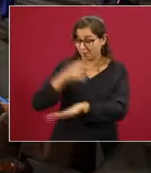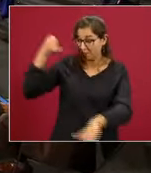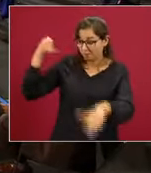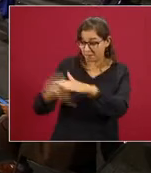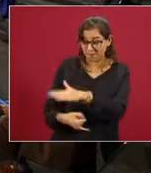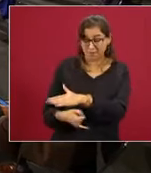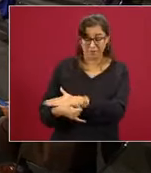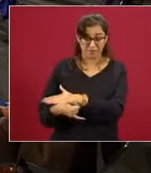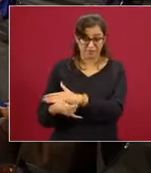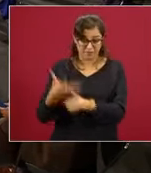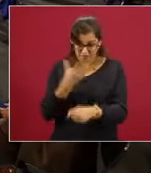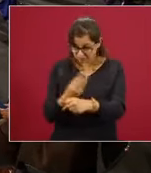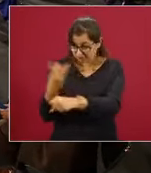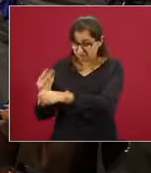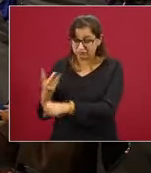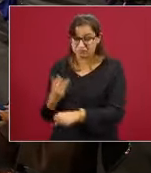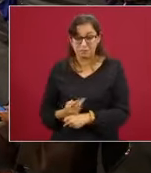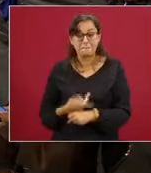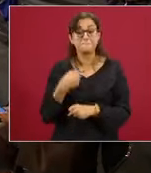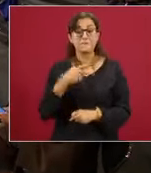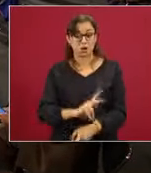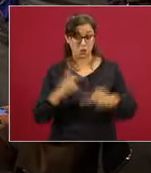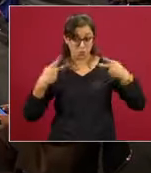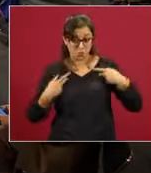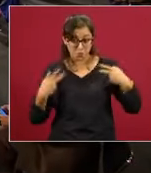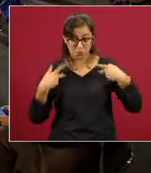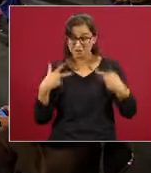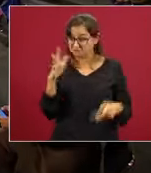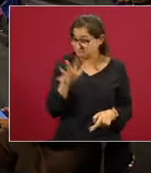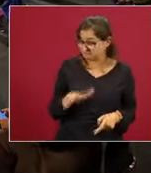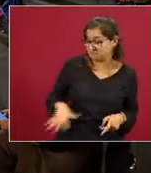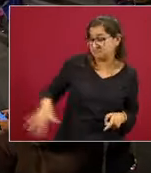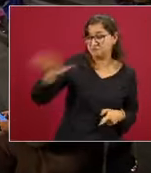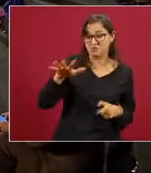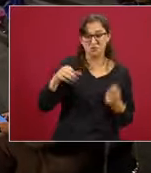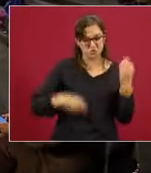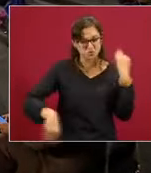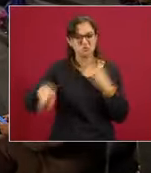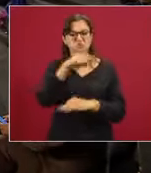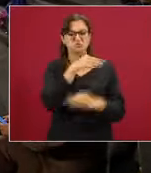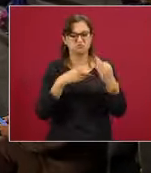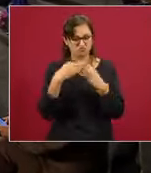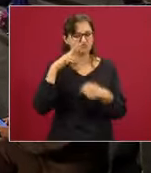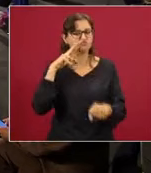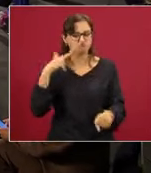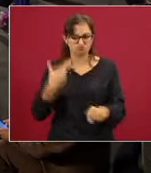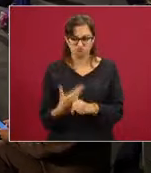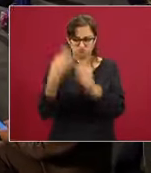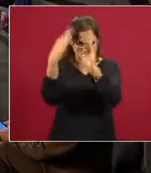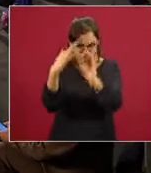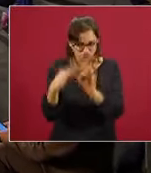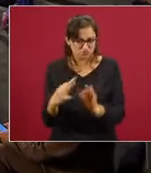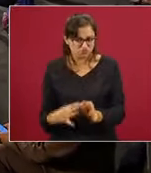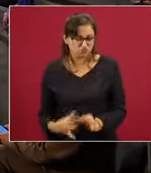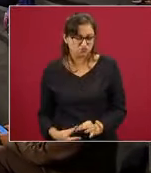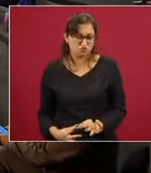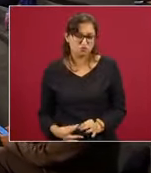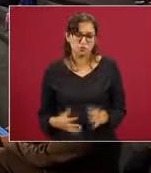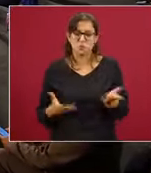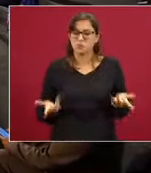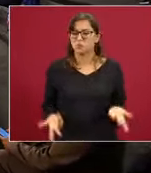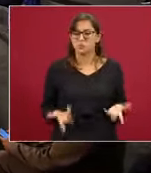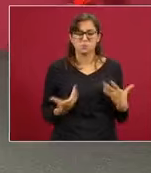pero la gente toda ha actuado de manera responsable. Es una